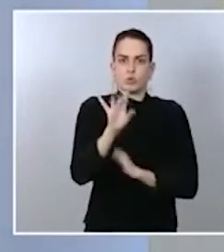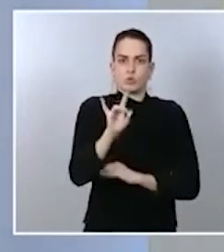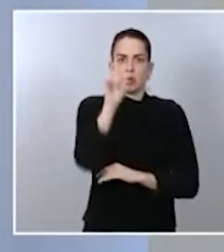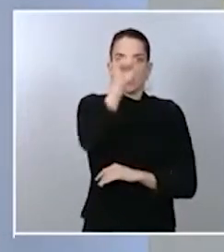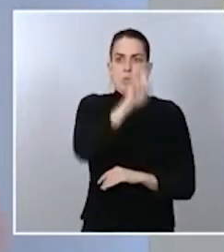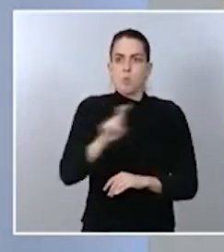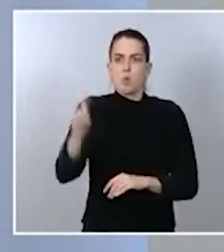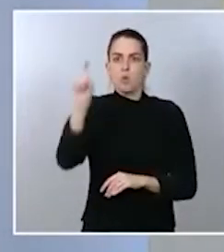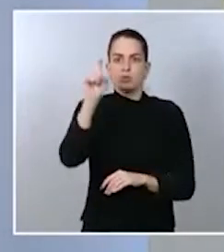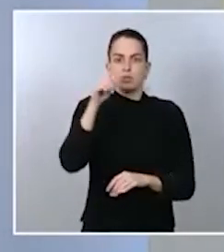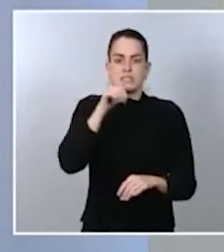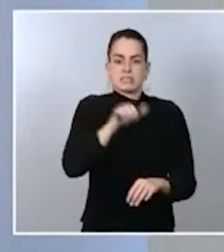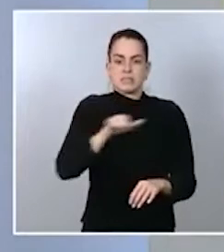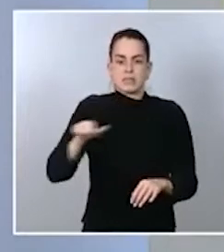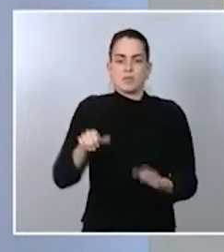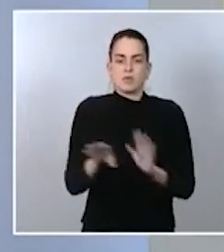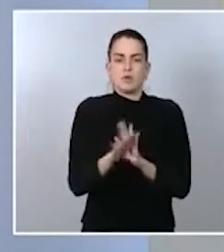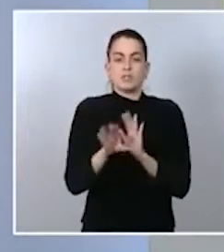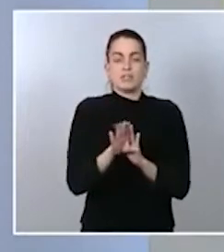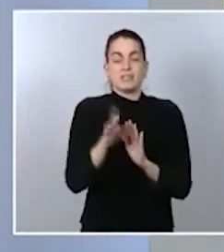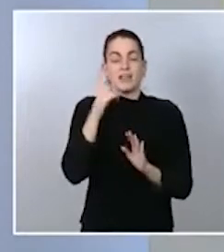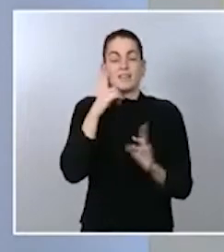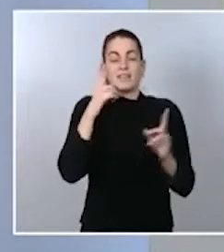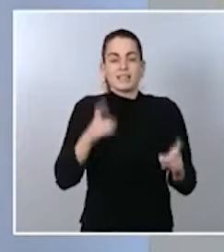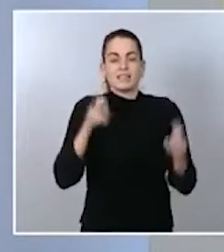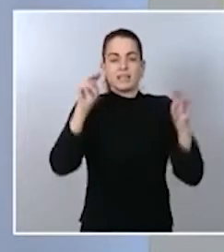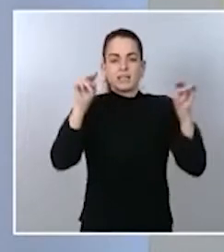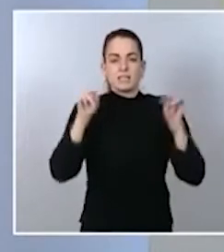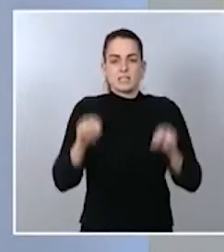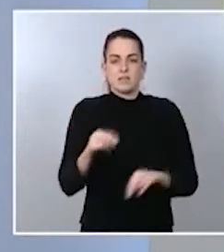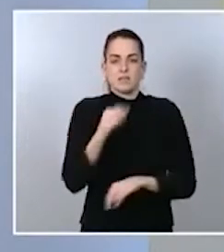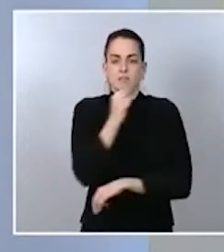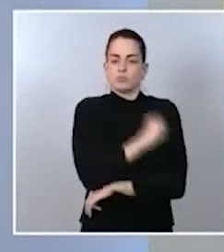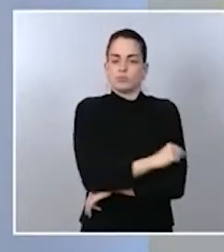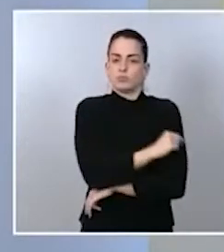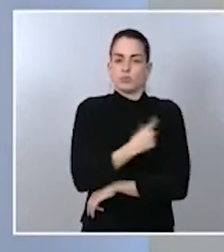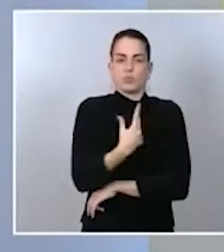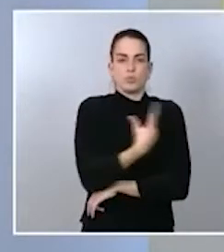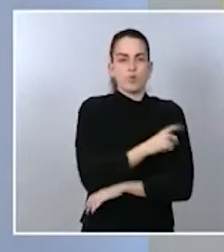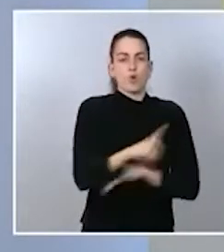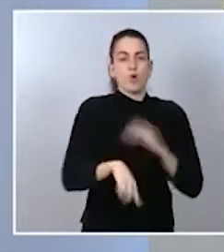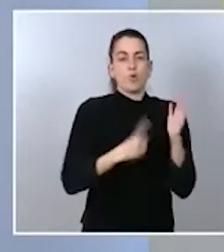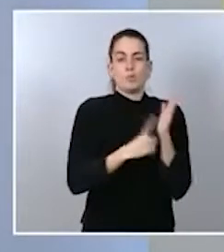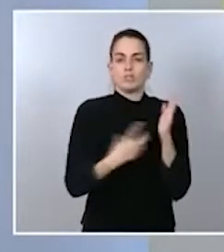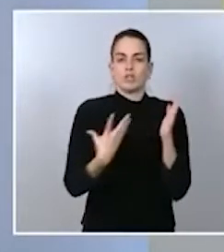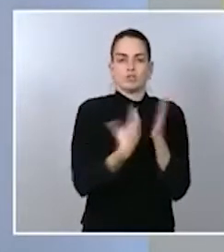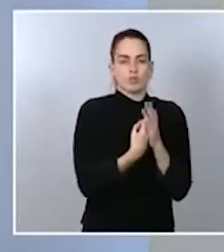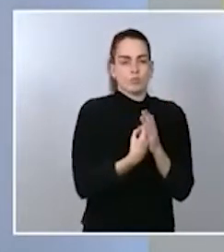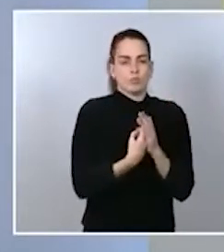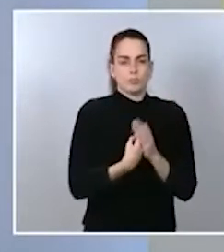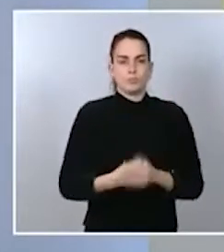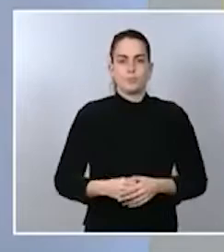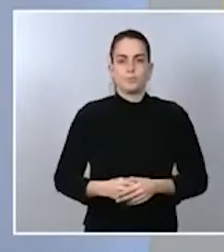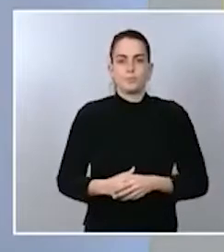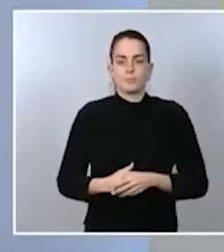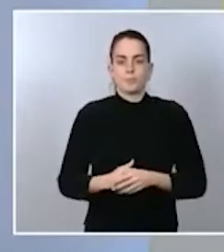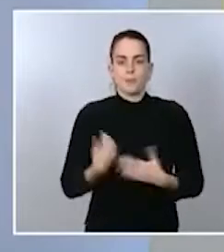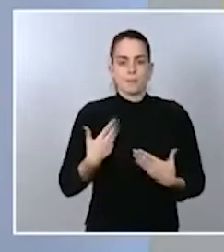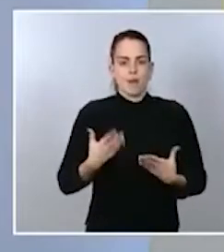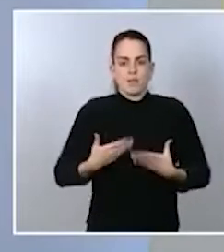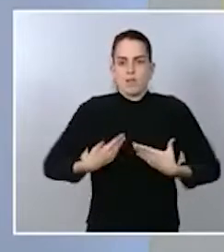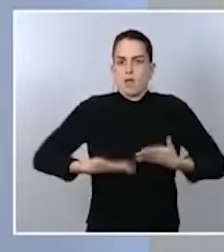semana el objetivo es que todas las residencias hayan recibido dosis y alcanzaría una velocidad de crucero les quiero recordar